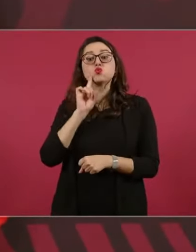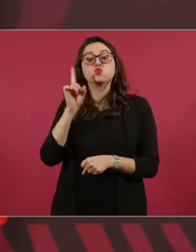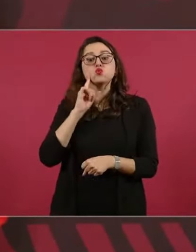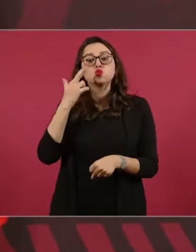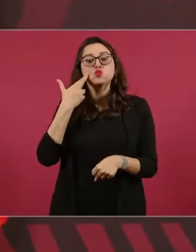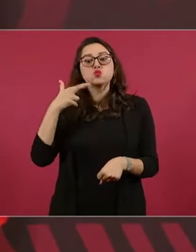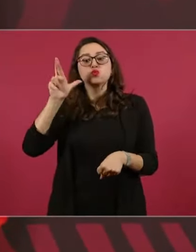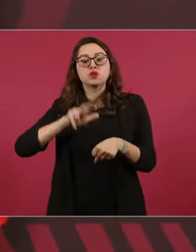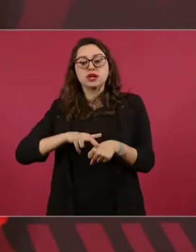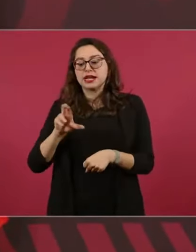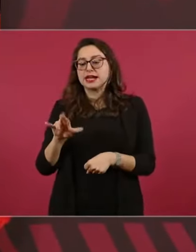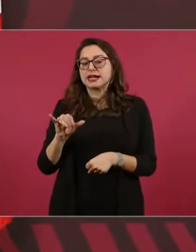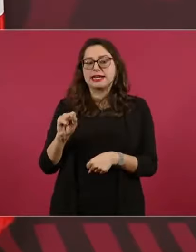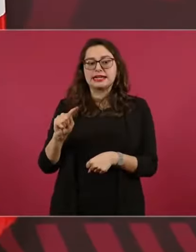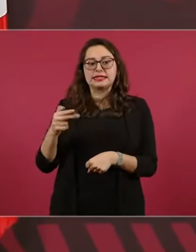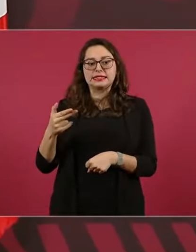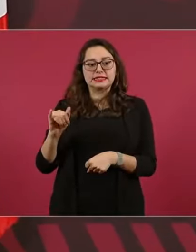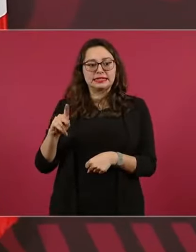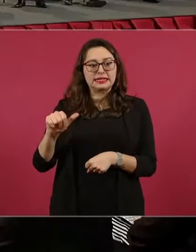de Cristina Cristin,